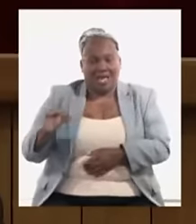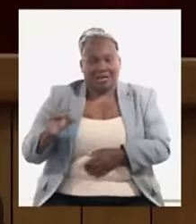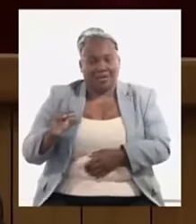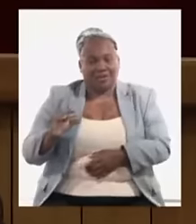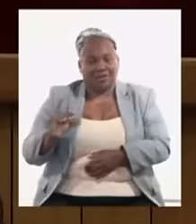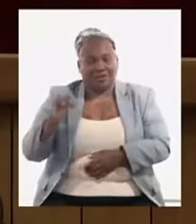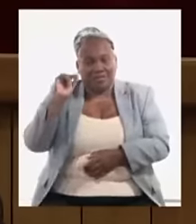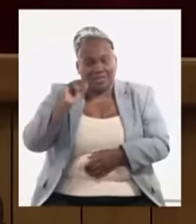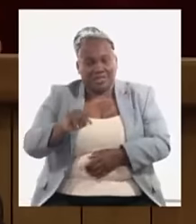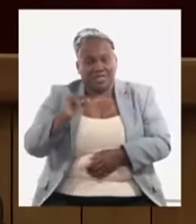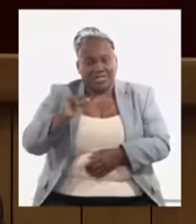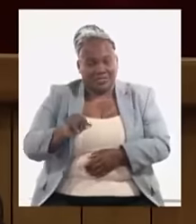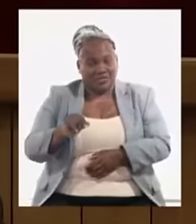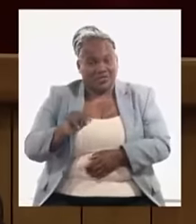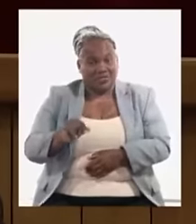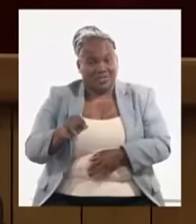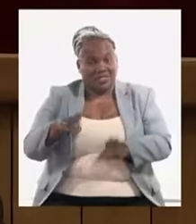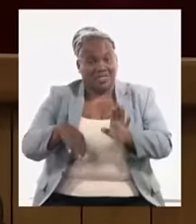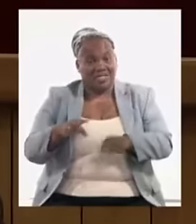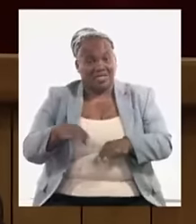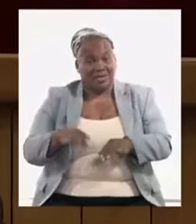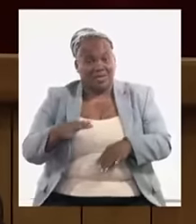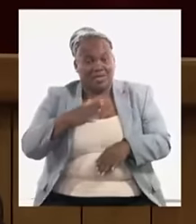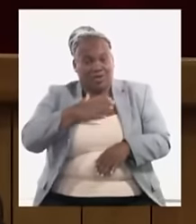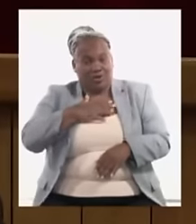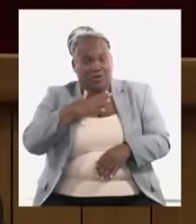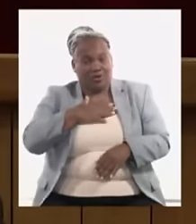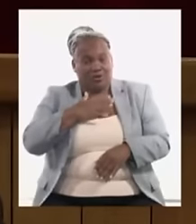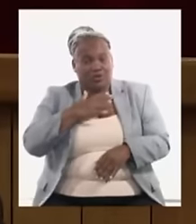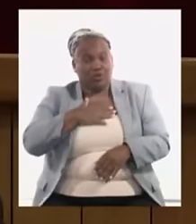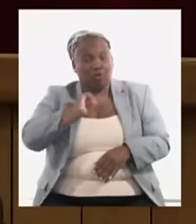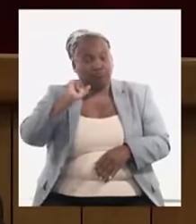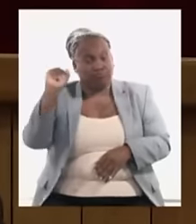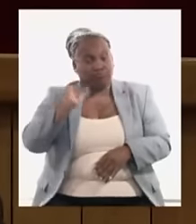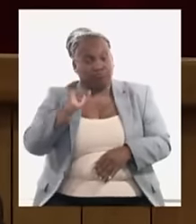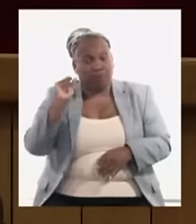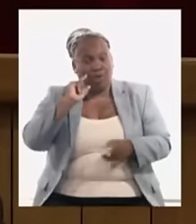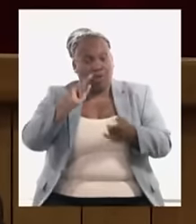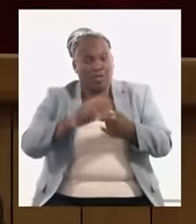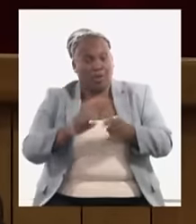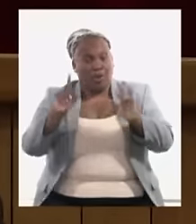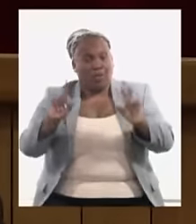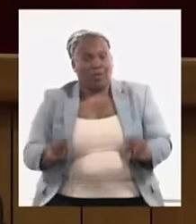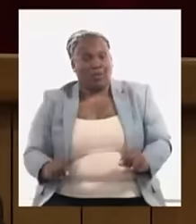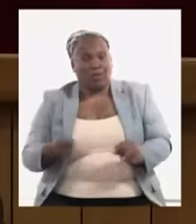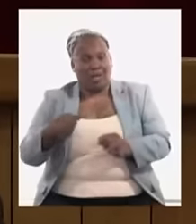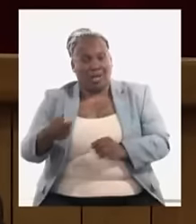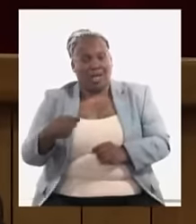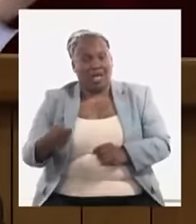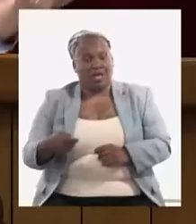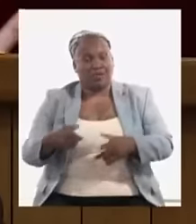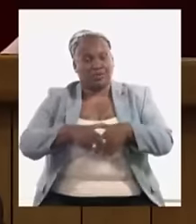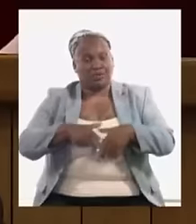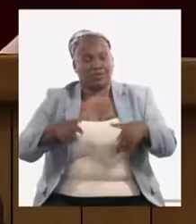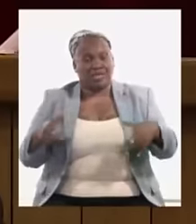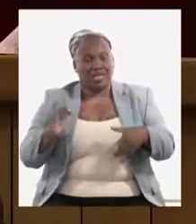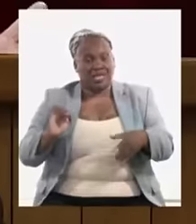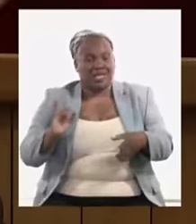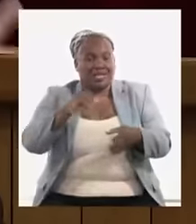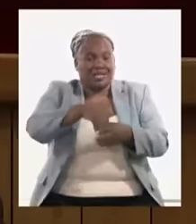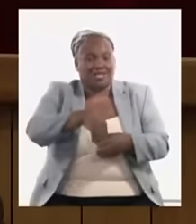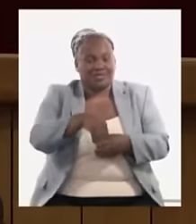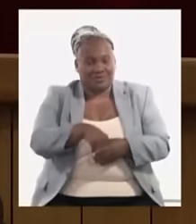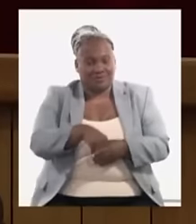están sujetas a que nosotros podamos lograr esos objetivos que es disminuir gastos e incrementar ingresos para poder